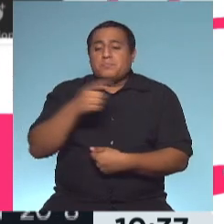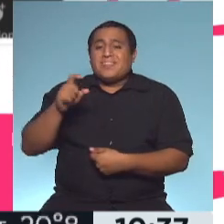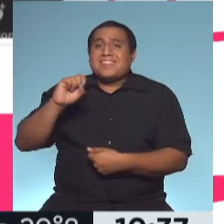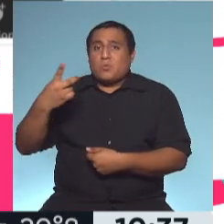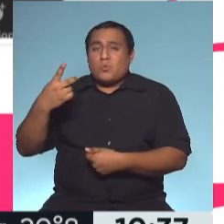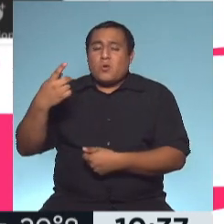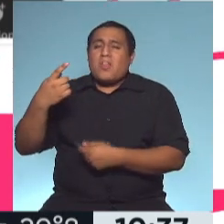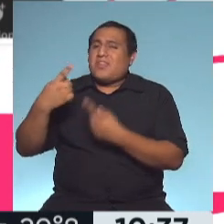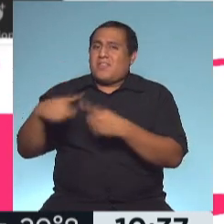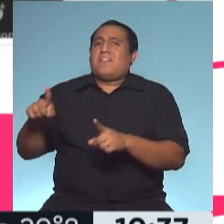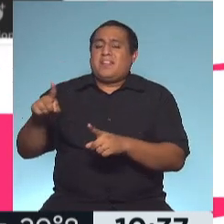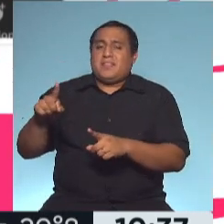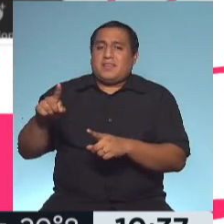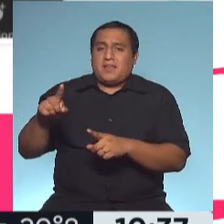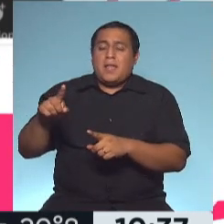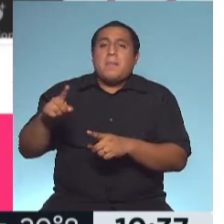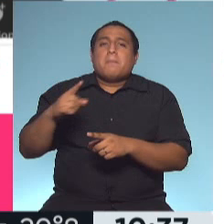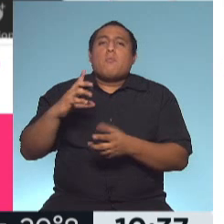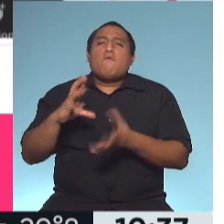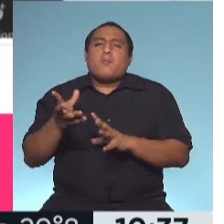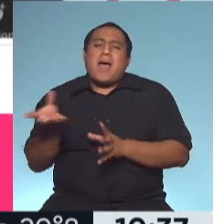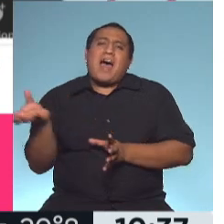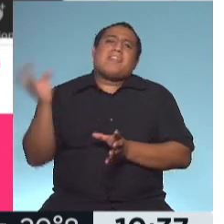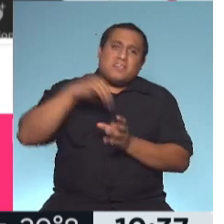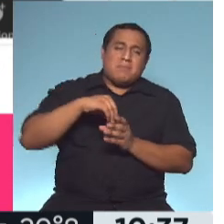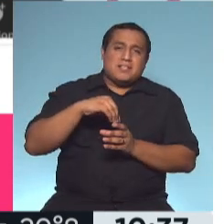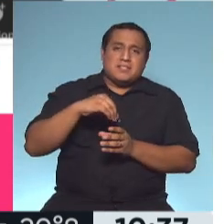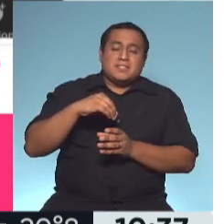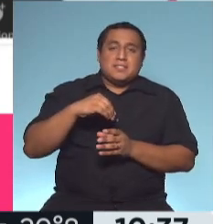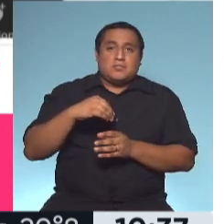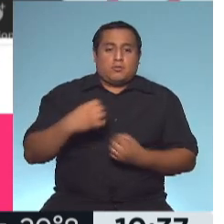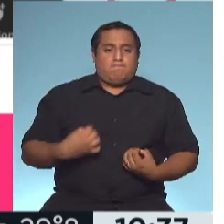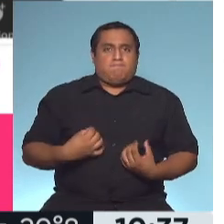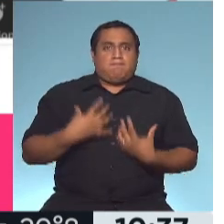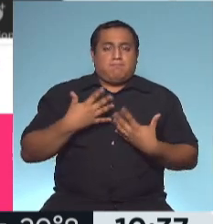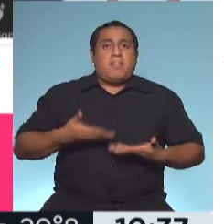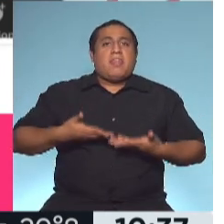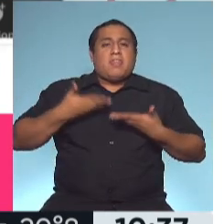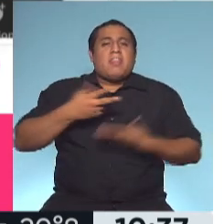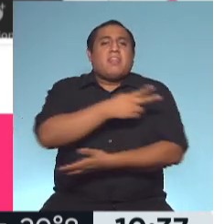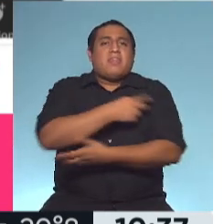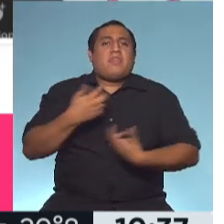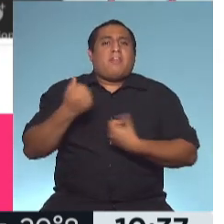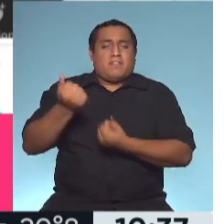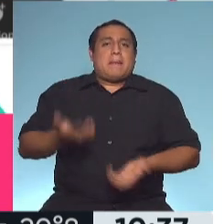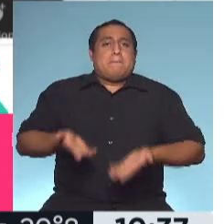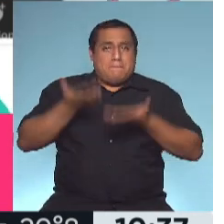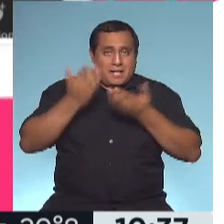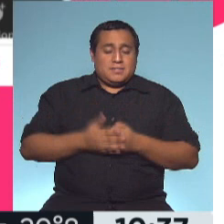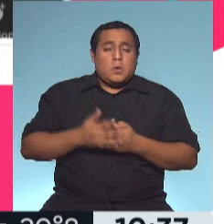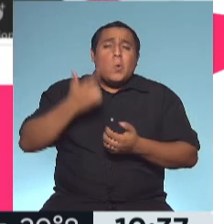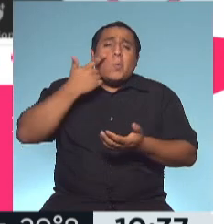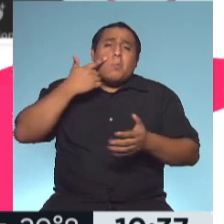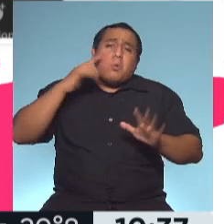usa otro, justamente para reforzar o permitir que tenga un impacto mayor. Entonces, se hizo una prueba